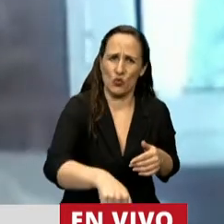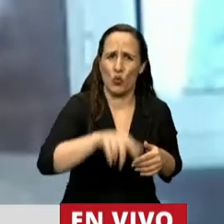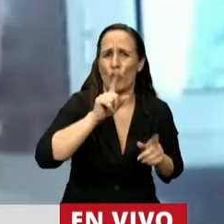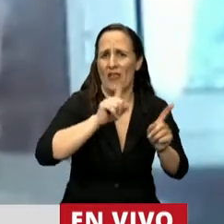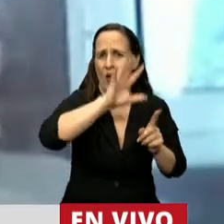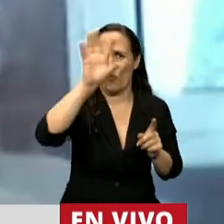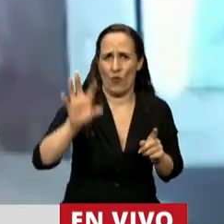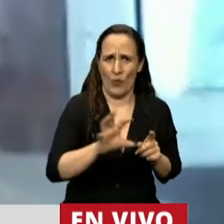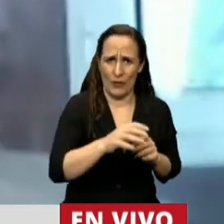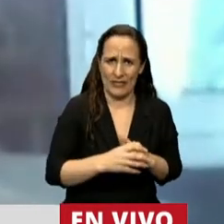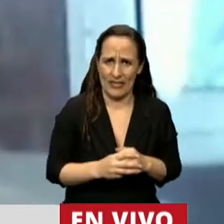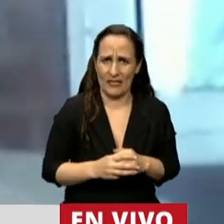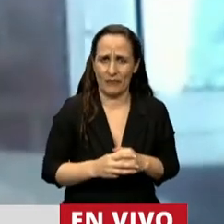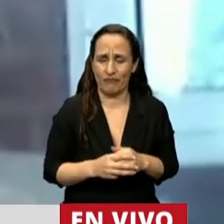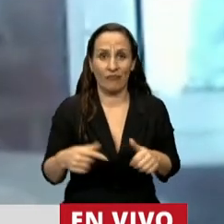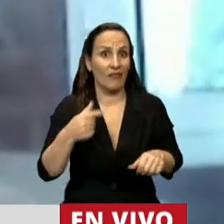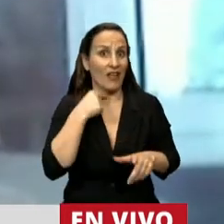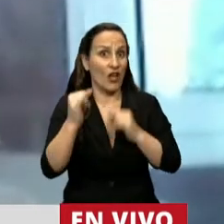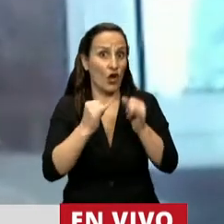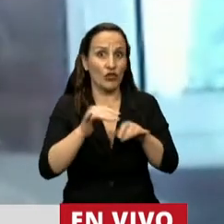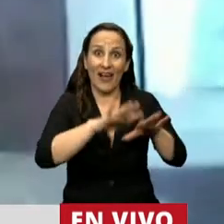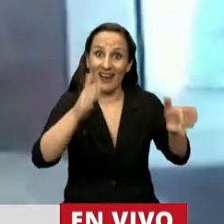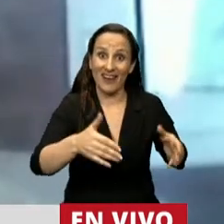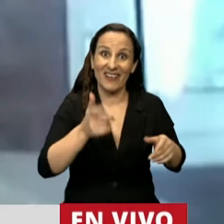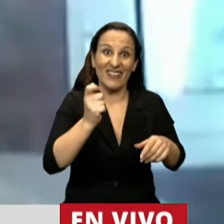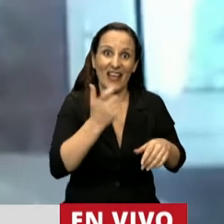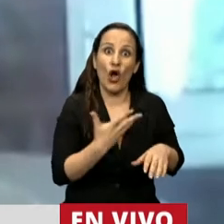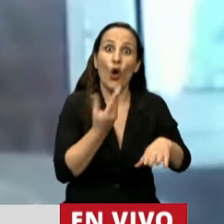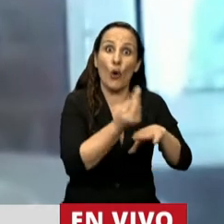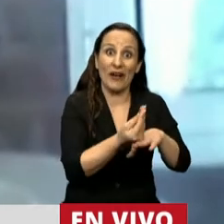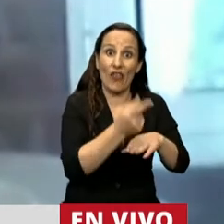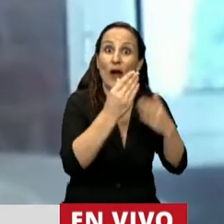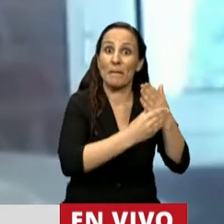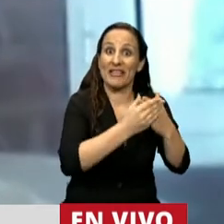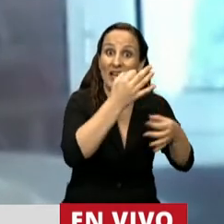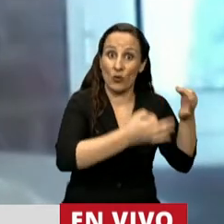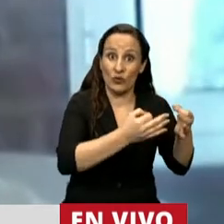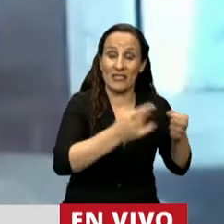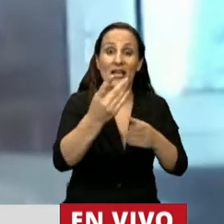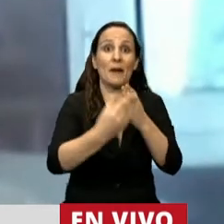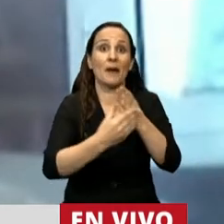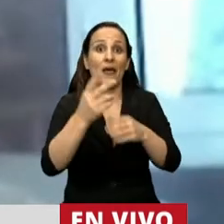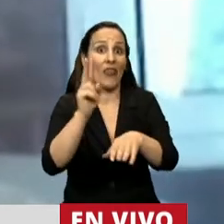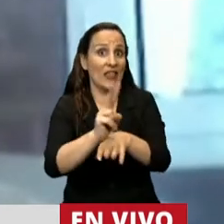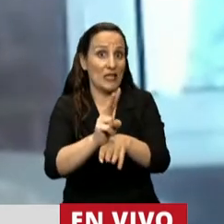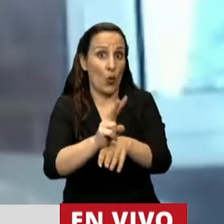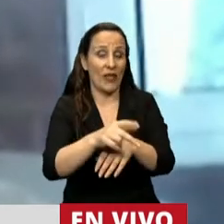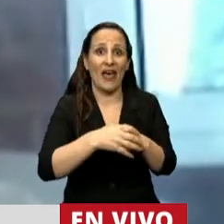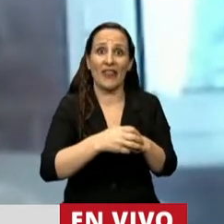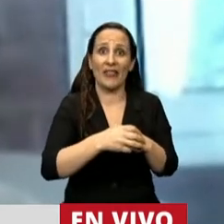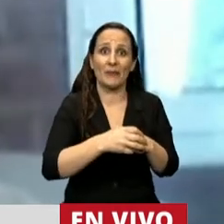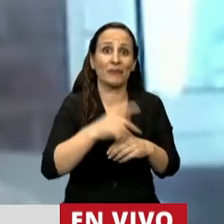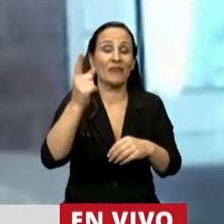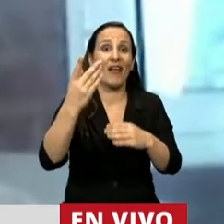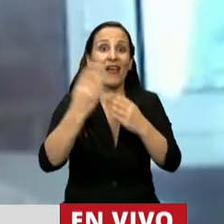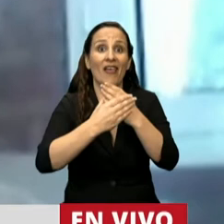provincias. Le quiero contar que en esa mesa va a estar la gobernadora, la ministra de Justicia, la ministra de Seguridad, el representante del